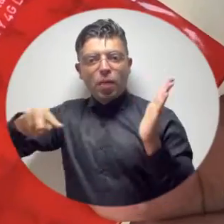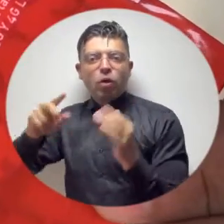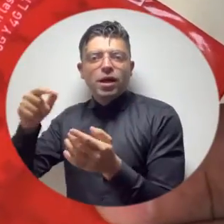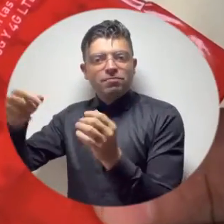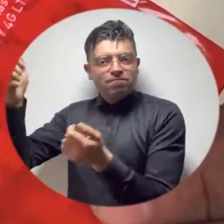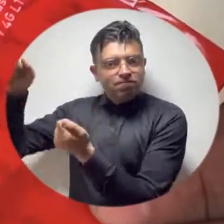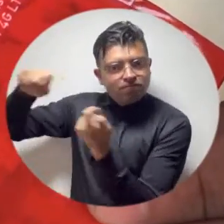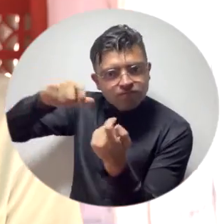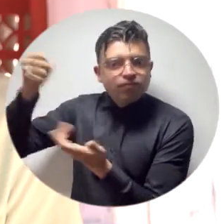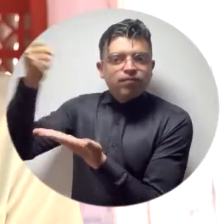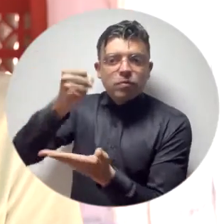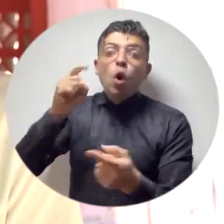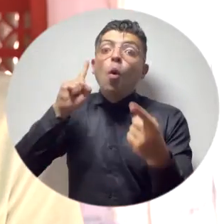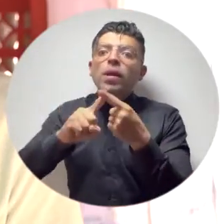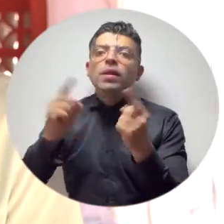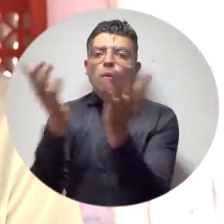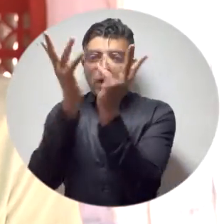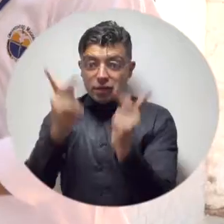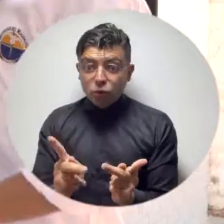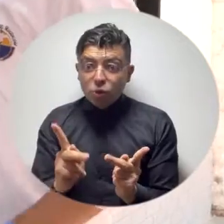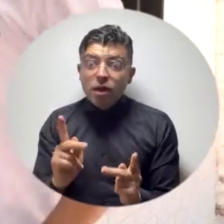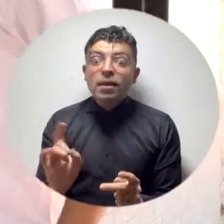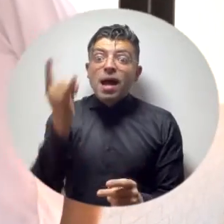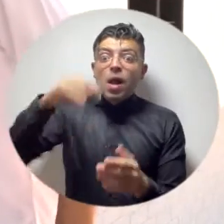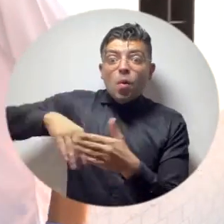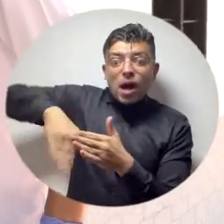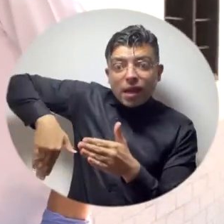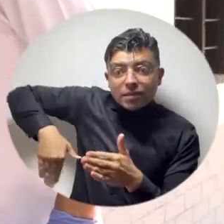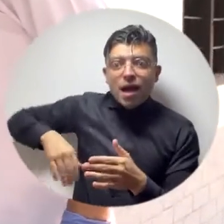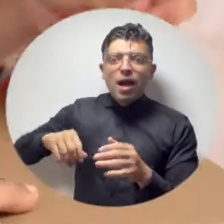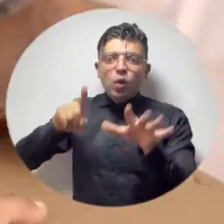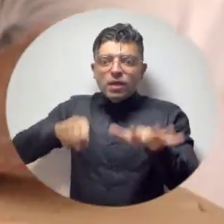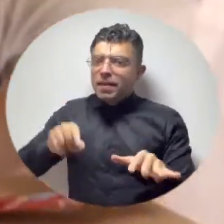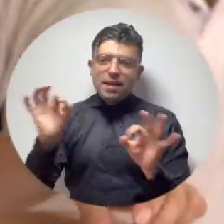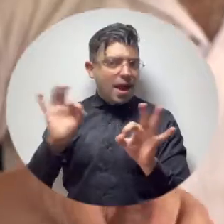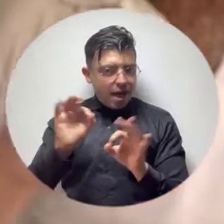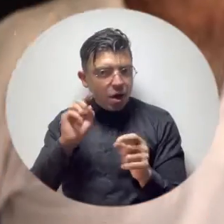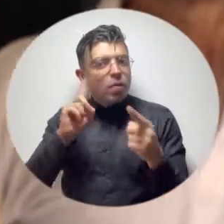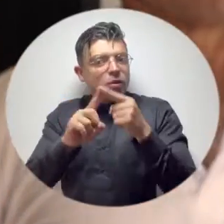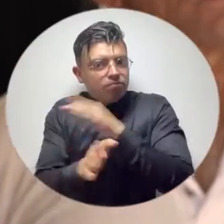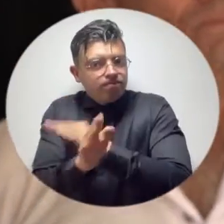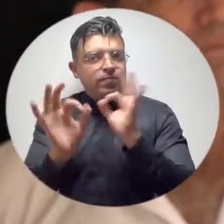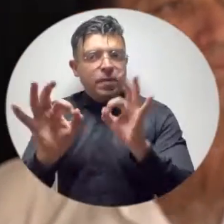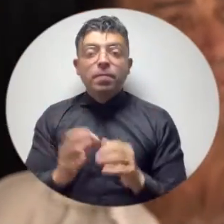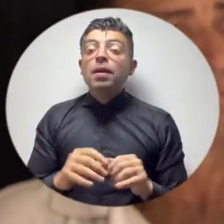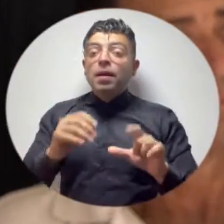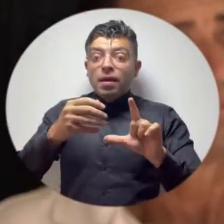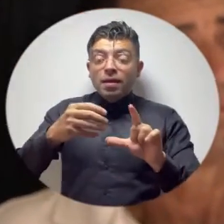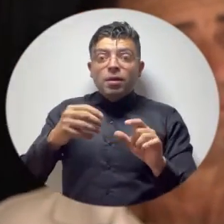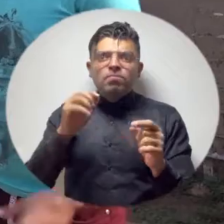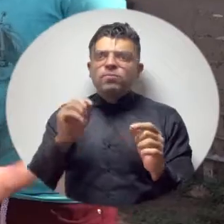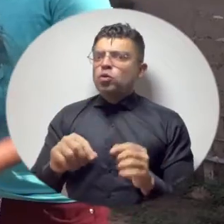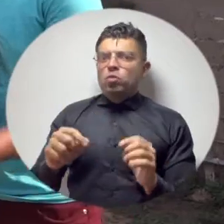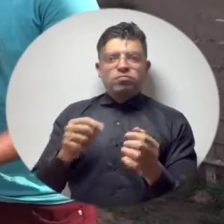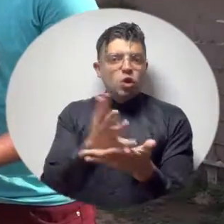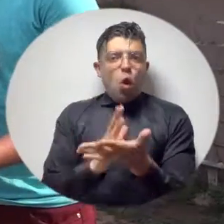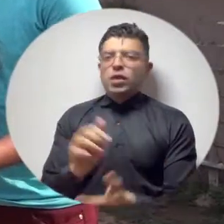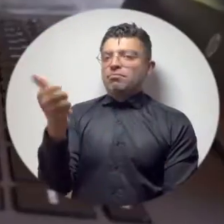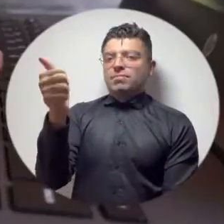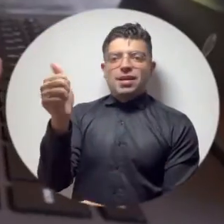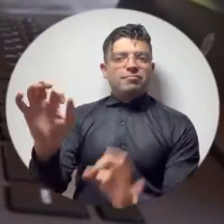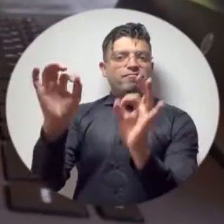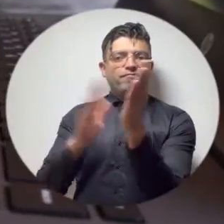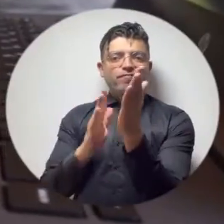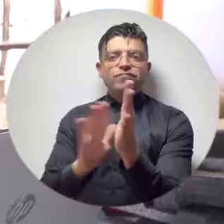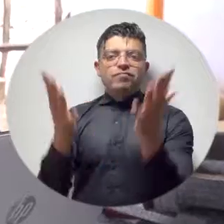de la tecnología, para que así ningún estudiante se atrase con su semestre. Le califico un 10 la administración de la